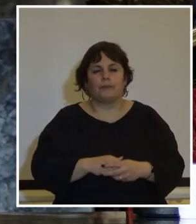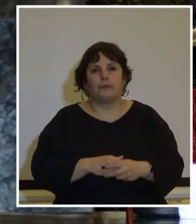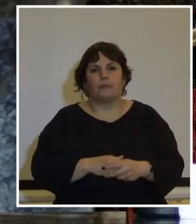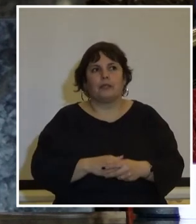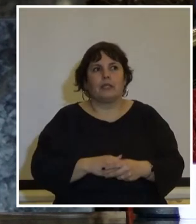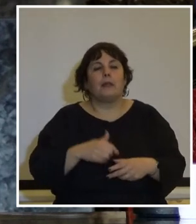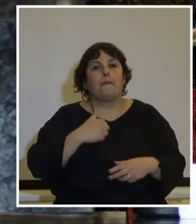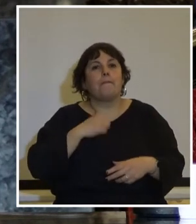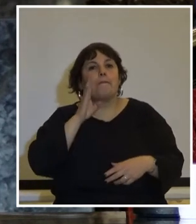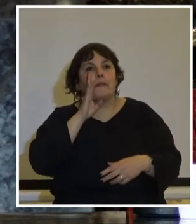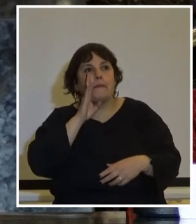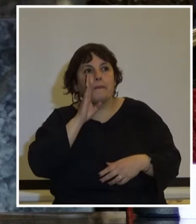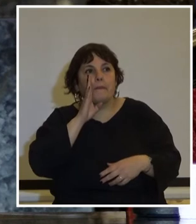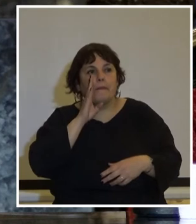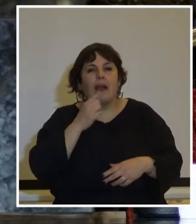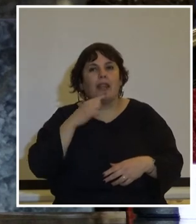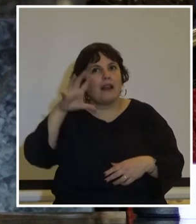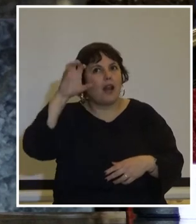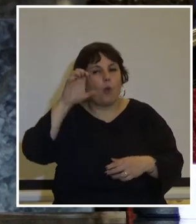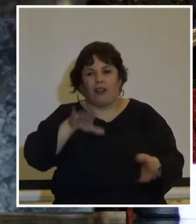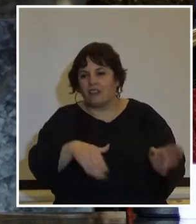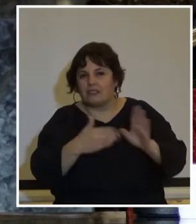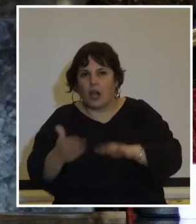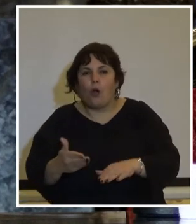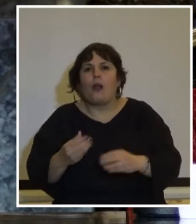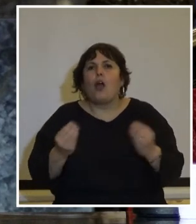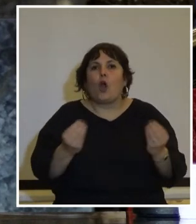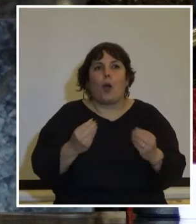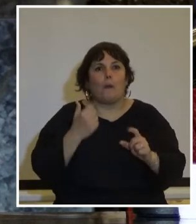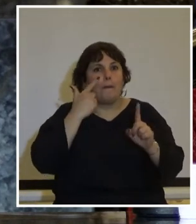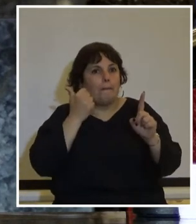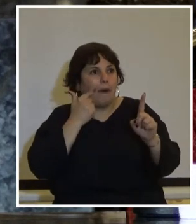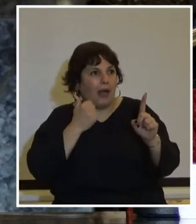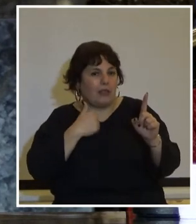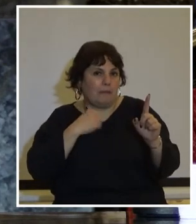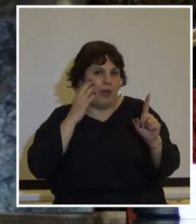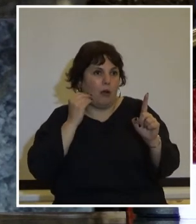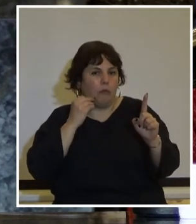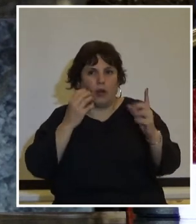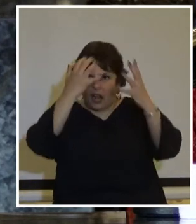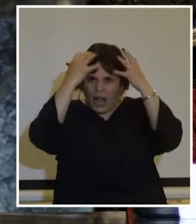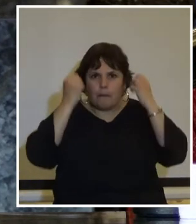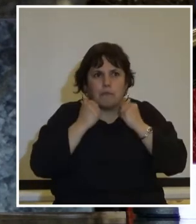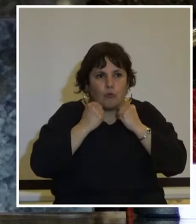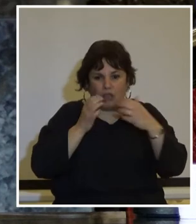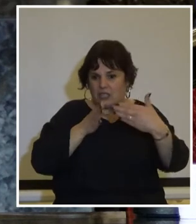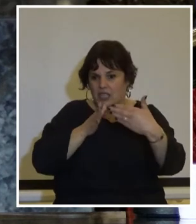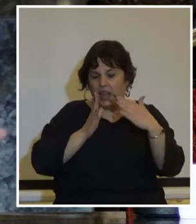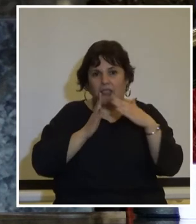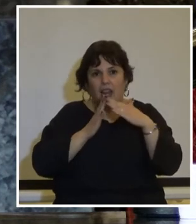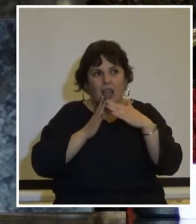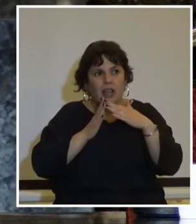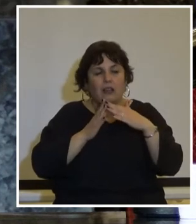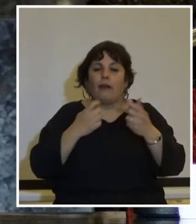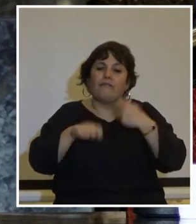mi madre nomás teniendo 6 años recuerda hasta hoy como a su padre mi abuelo lo encapucharon en la esquina de la casa vendiendo